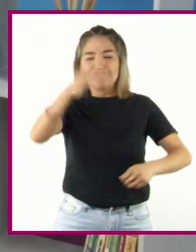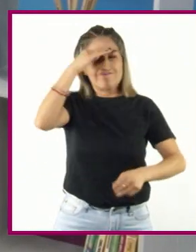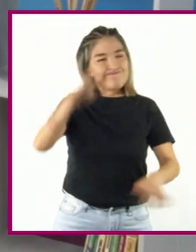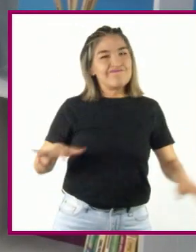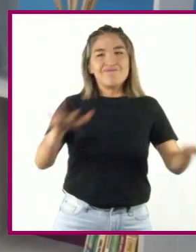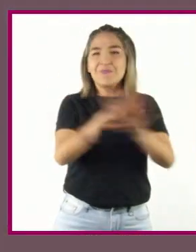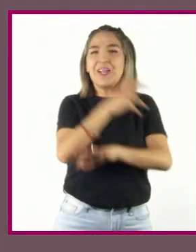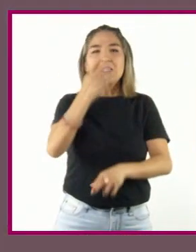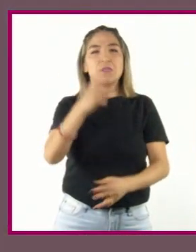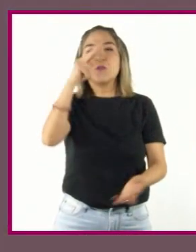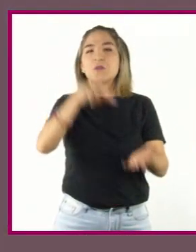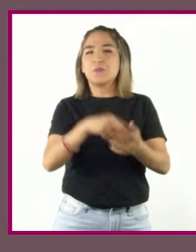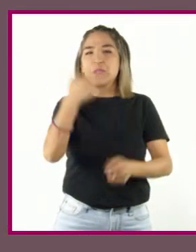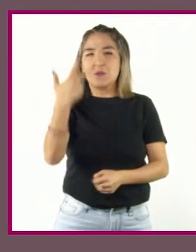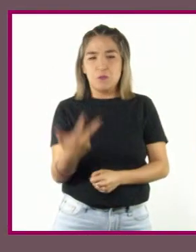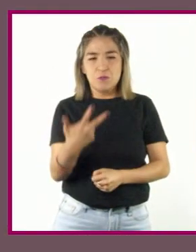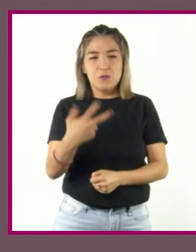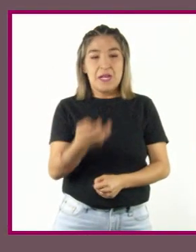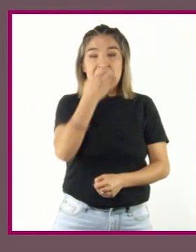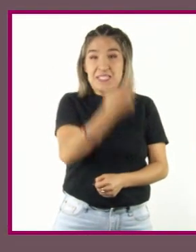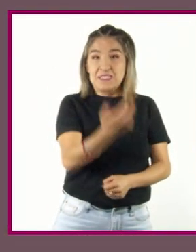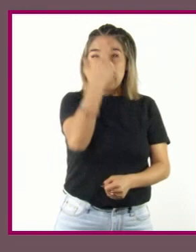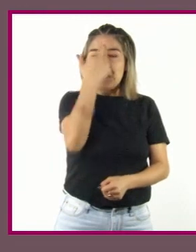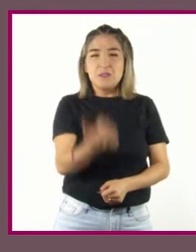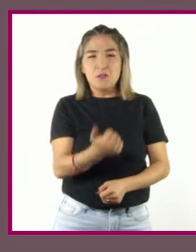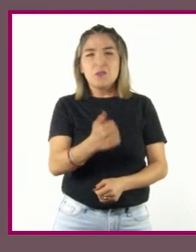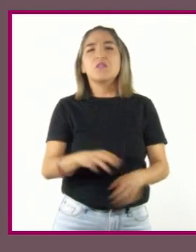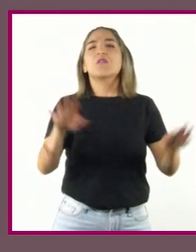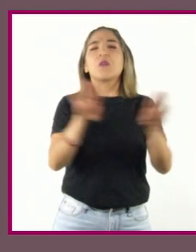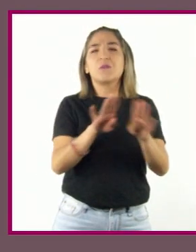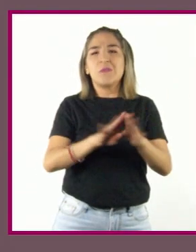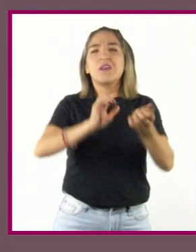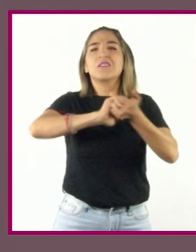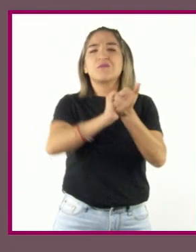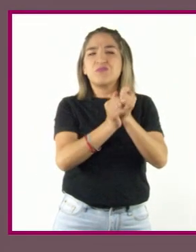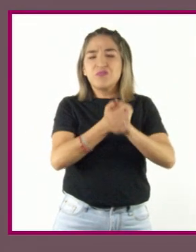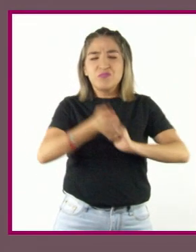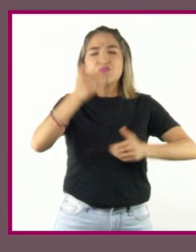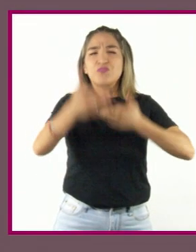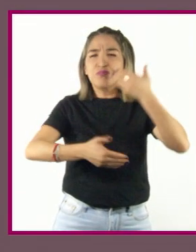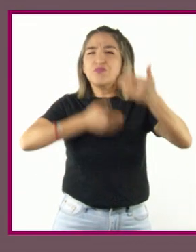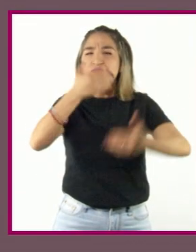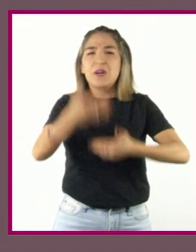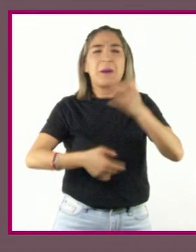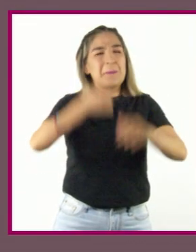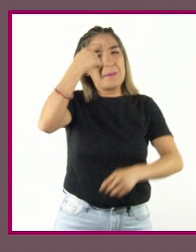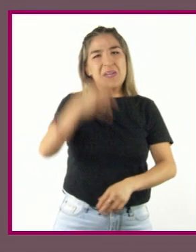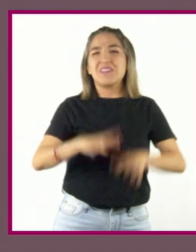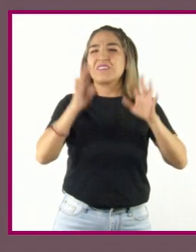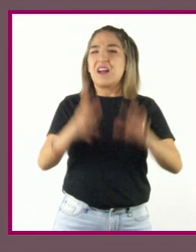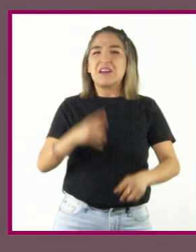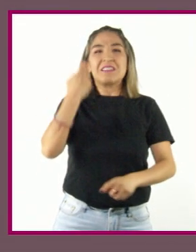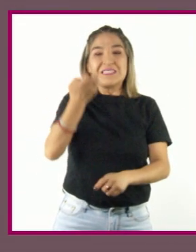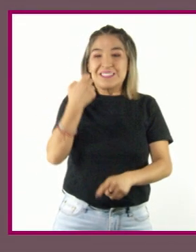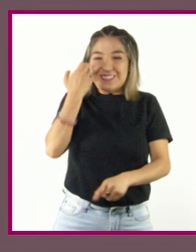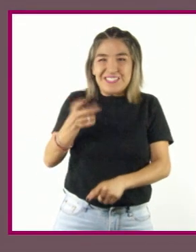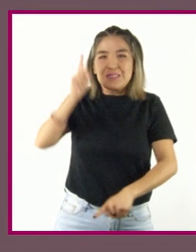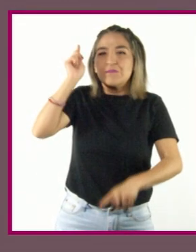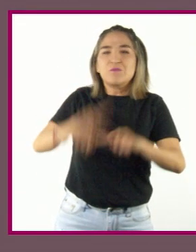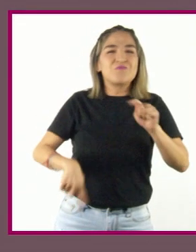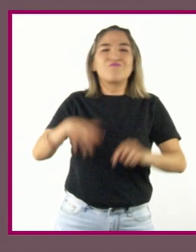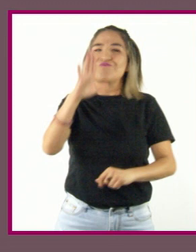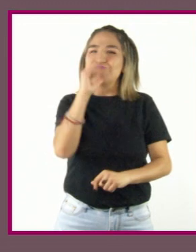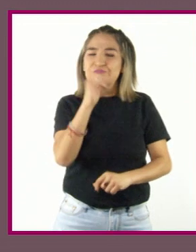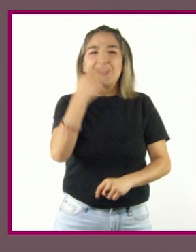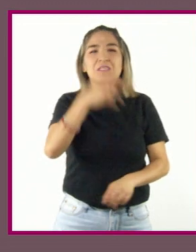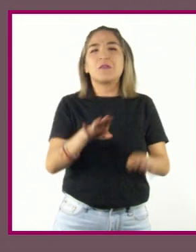2008. De esta manera, comenzó un lento camino en el que no se ha logrado la retirada de las fuerzas armadas de los sectores